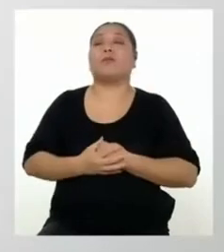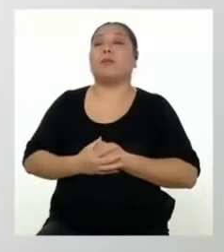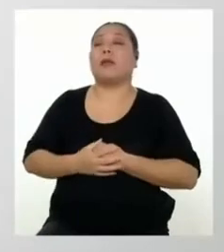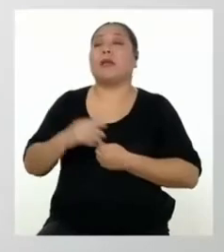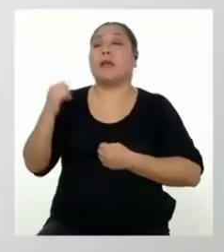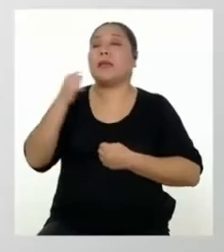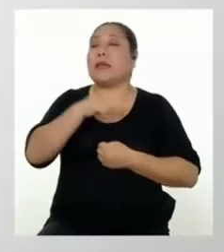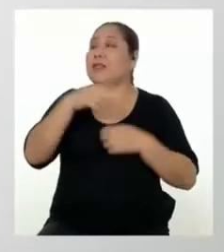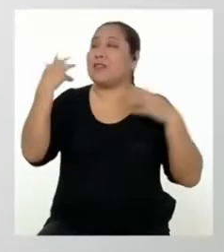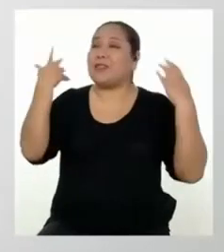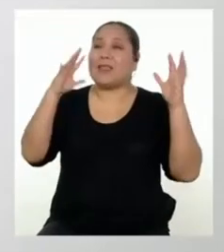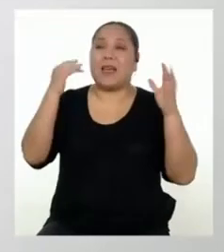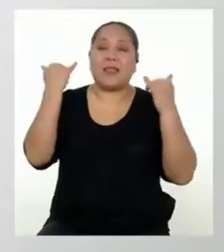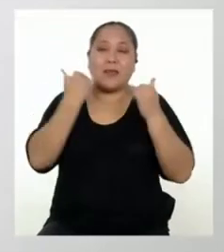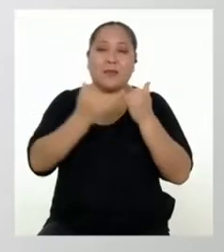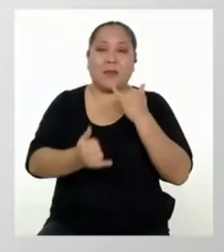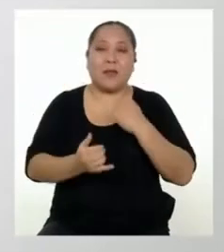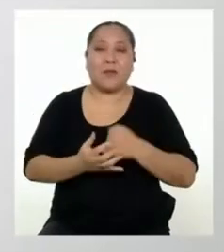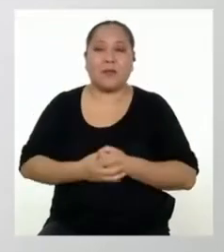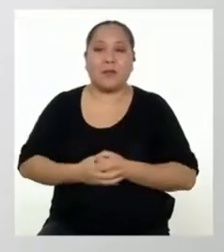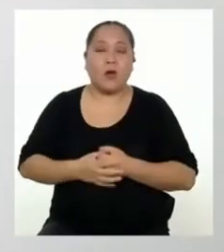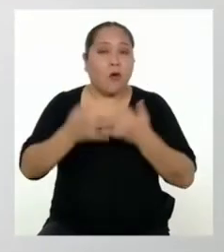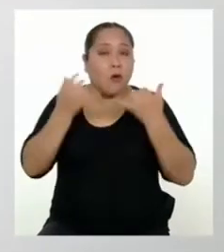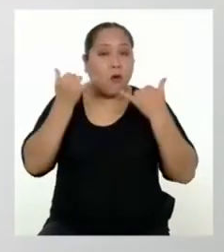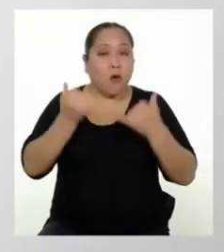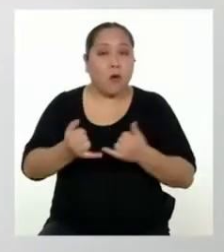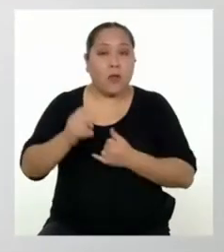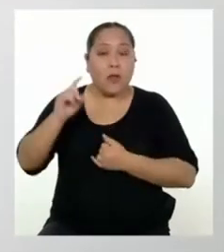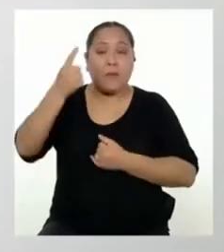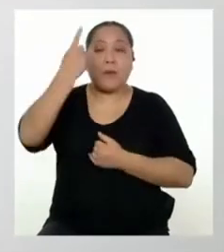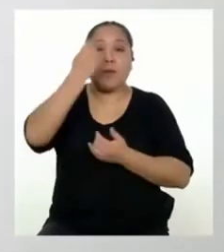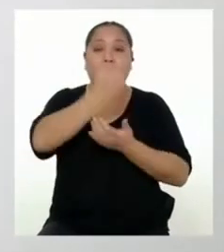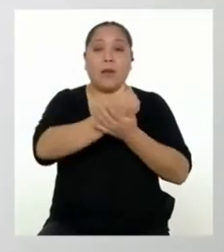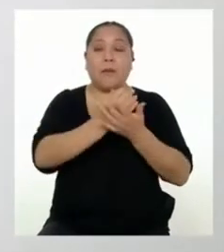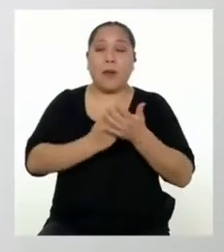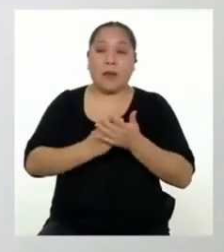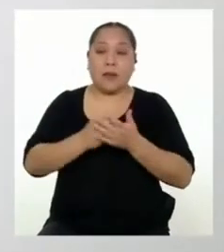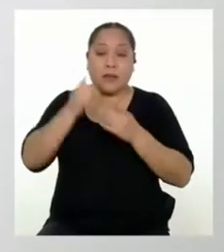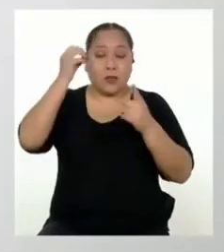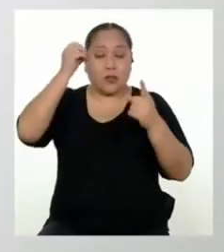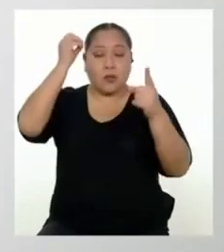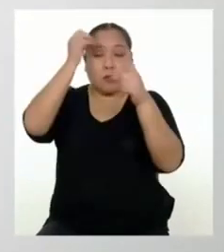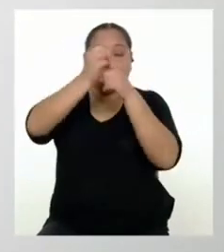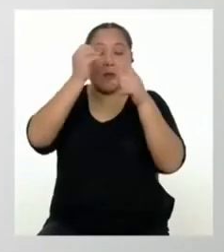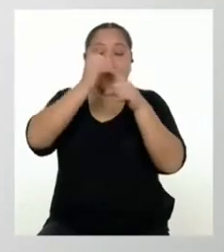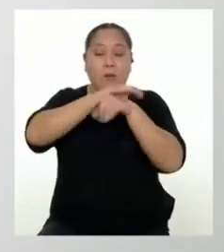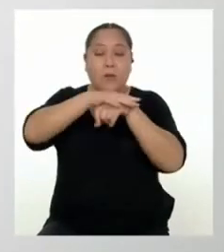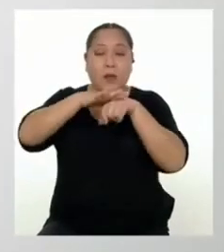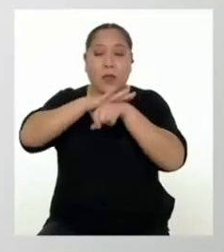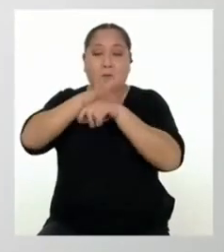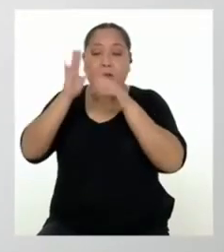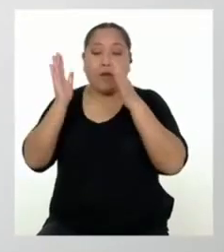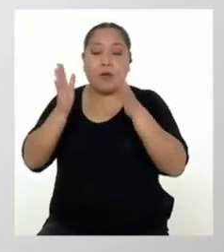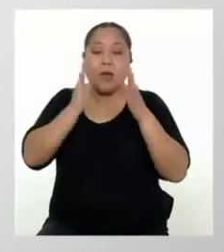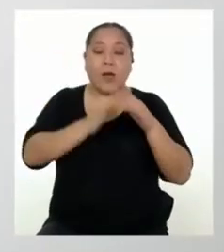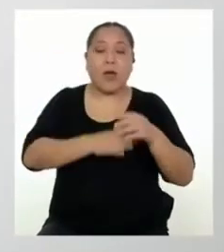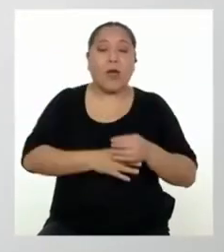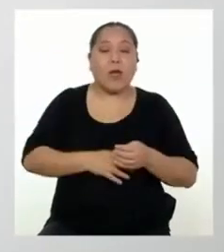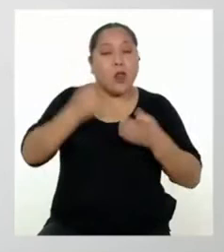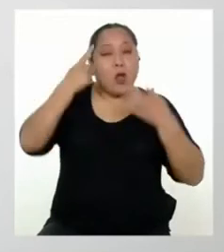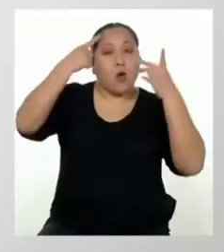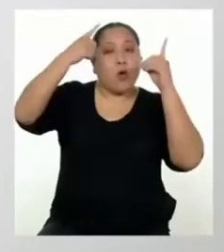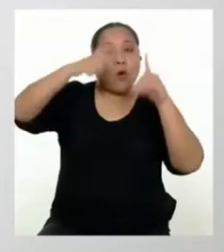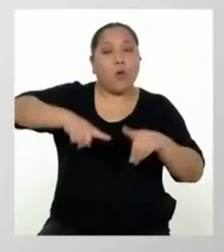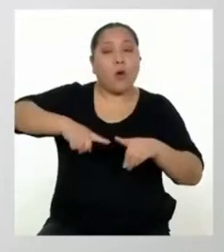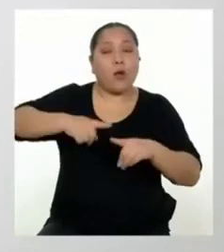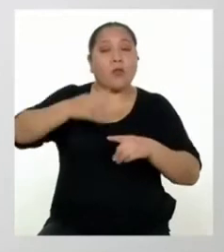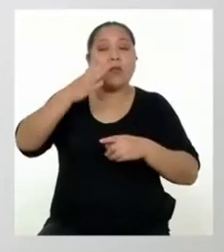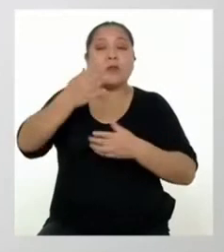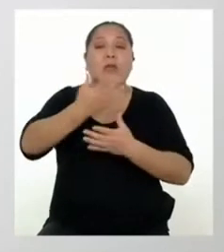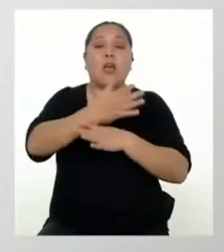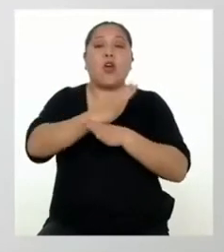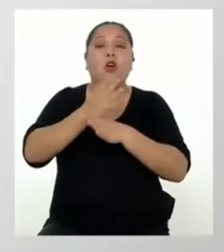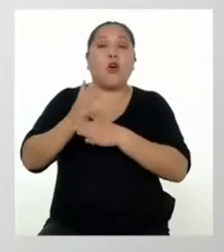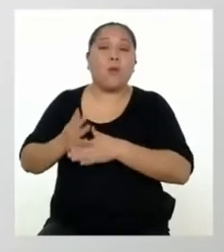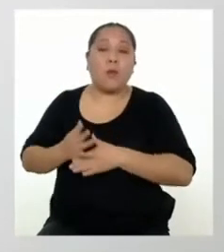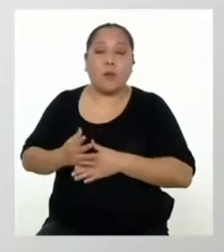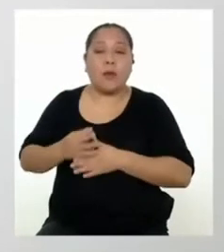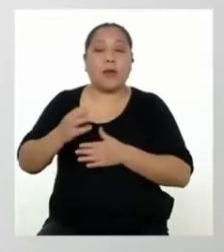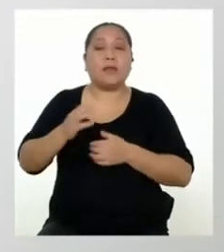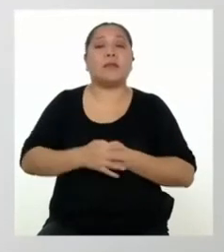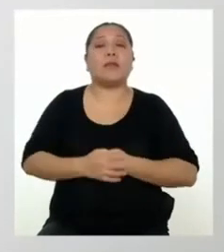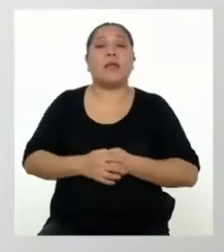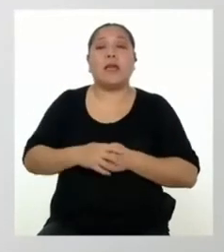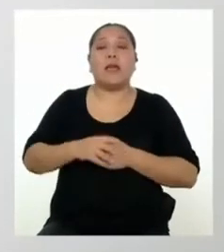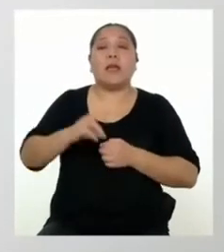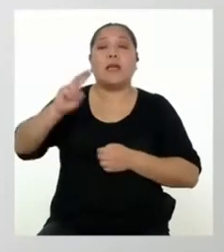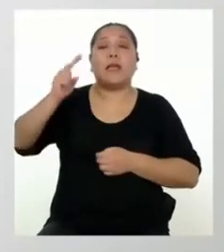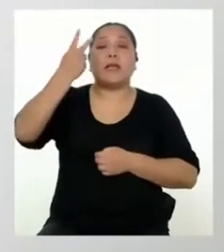Y eso sería todo. Hoy día, la primera parte de nuestro reto es planificar nuestros acuerdos de convivencia. Y la segunda,